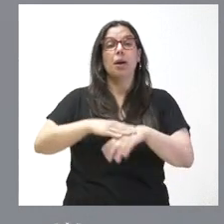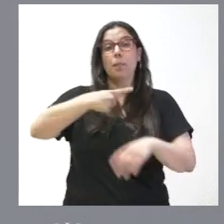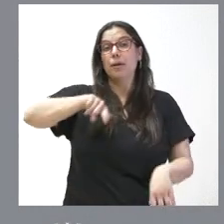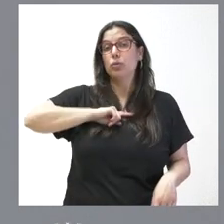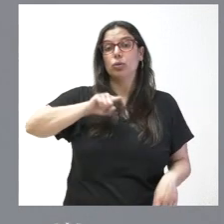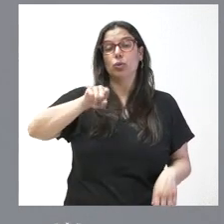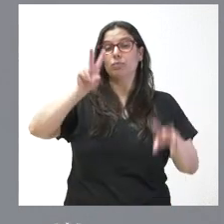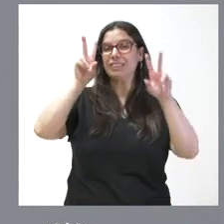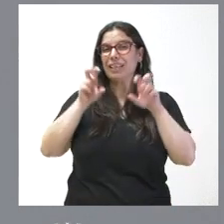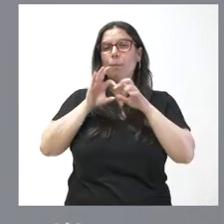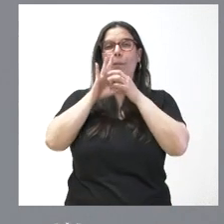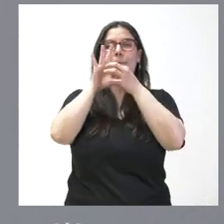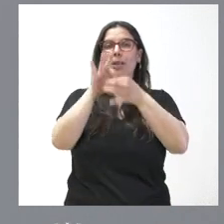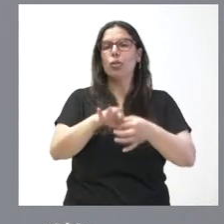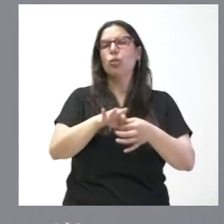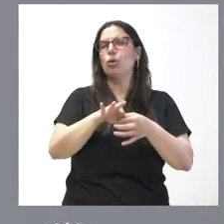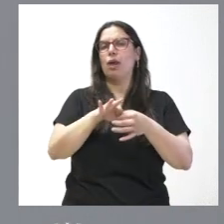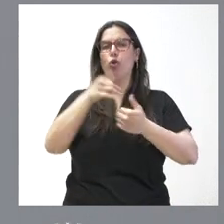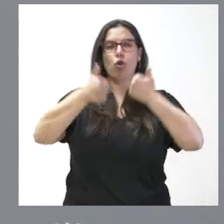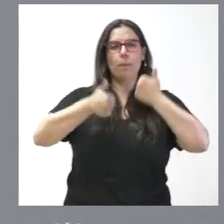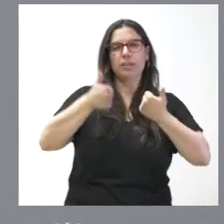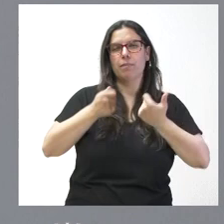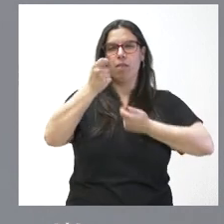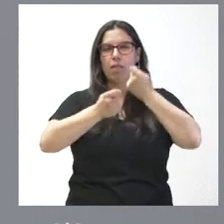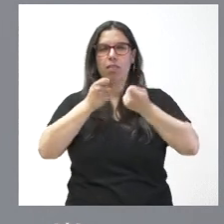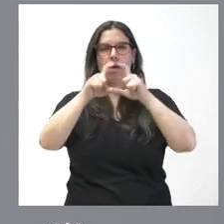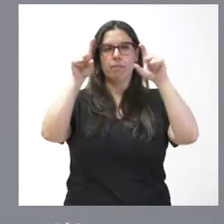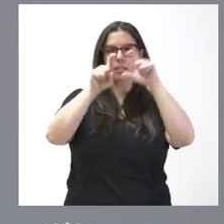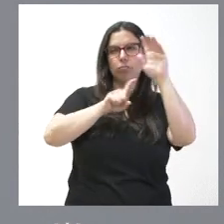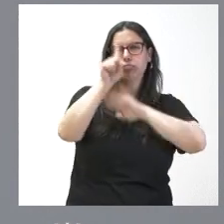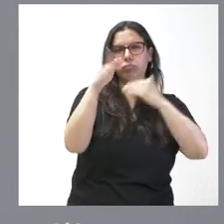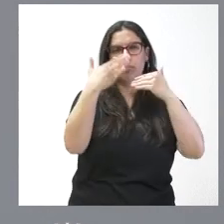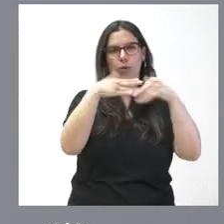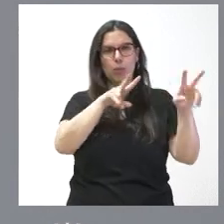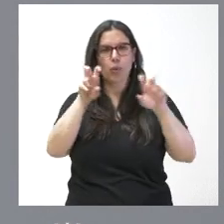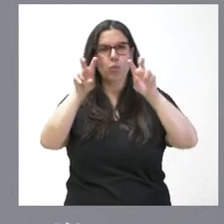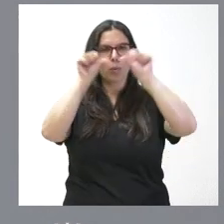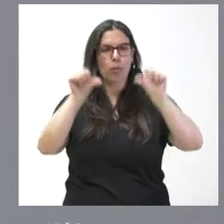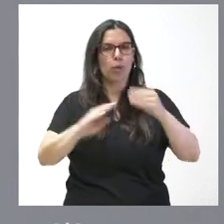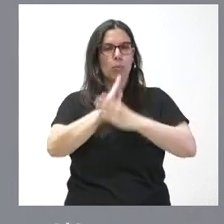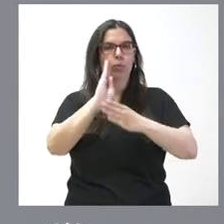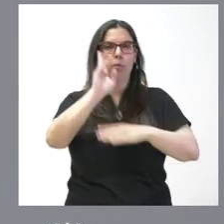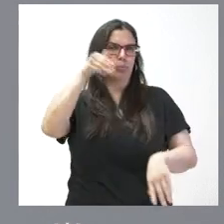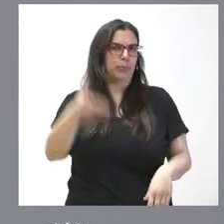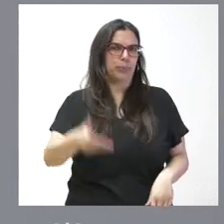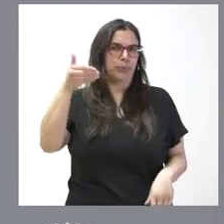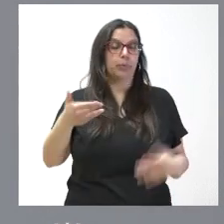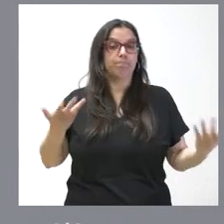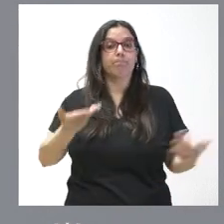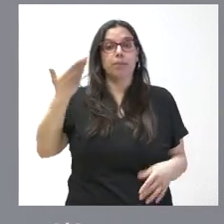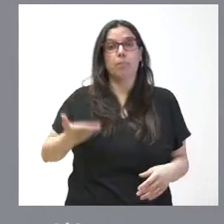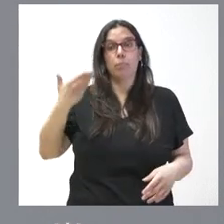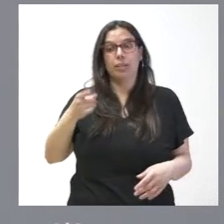todo lo que tiene que ver con la competitividad empresarial, con la innovación empresarial, con el nuevo modelo productivo y es muy importante que es algo